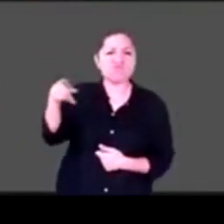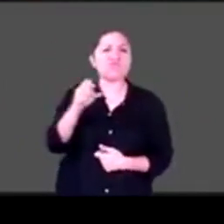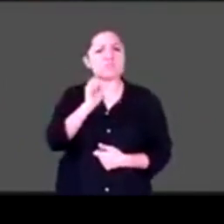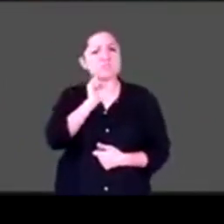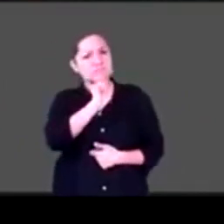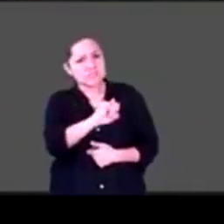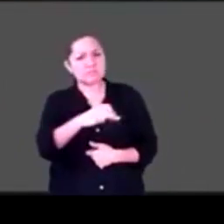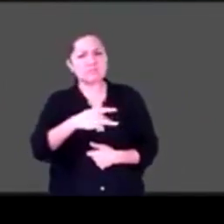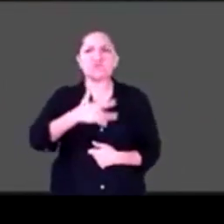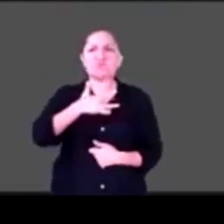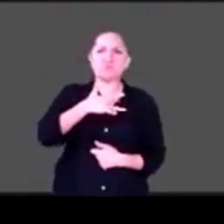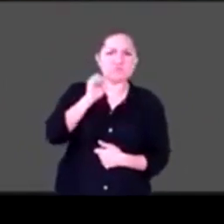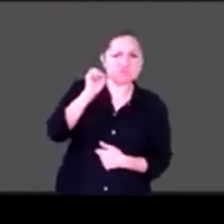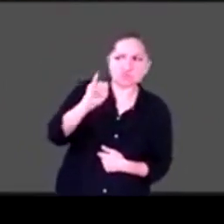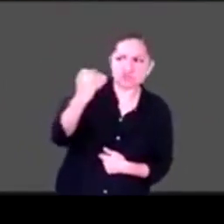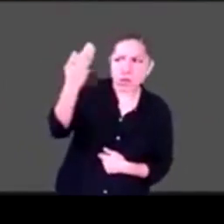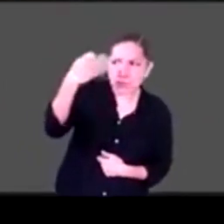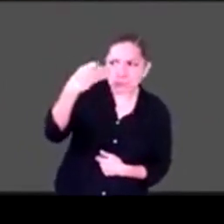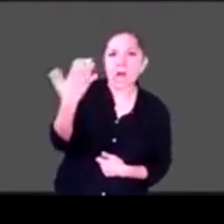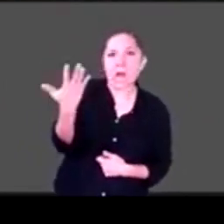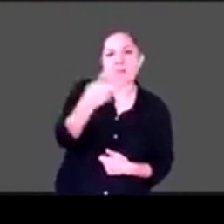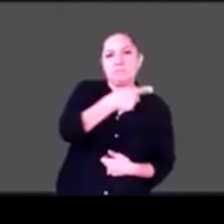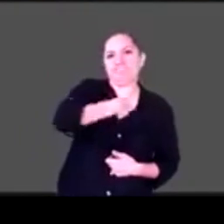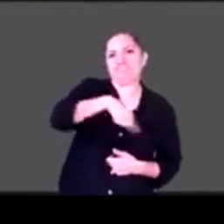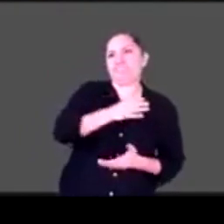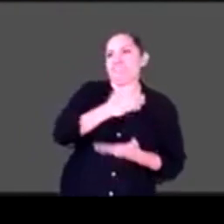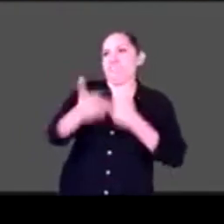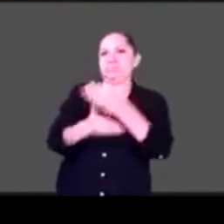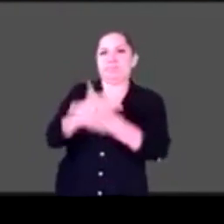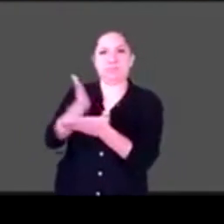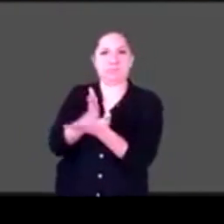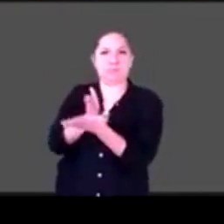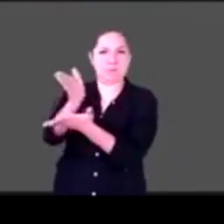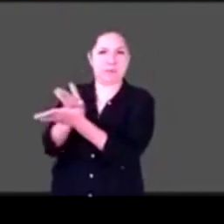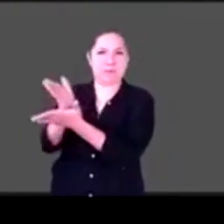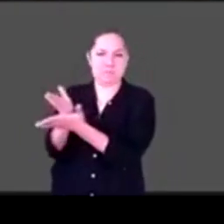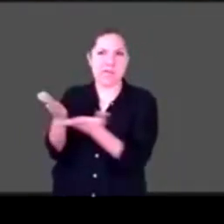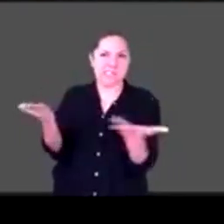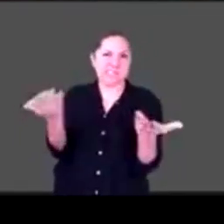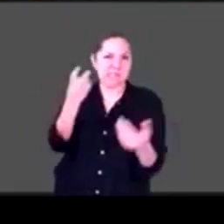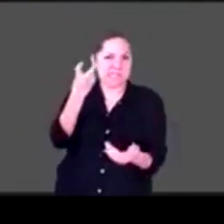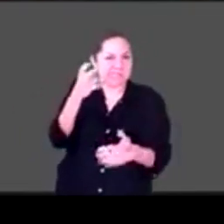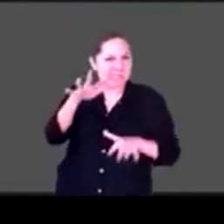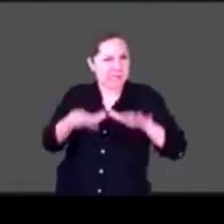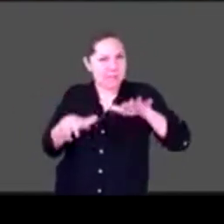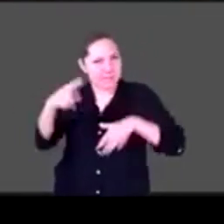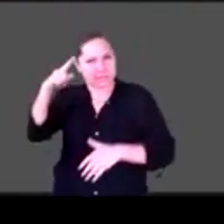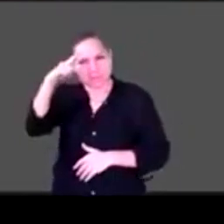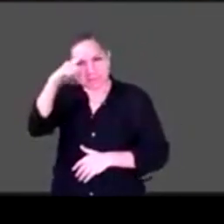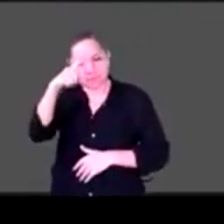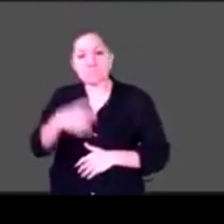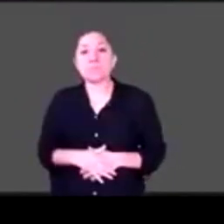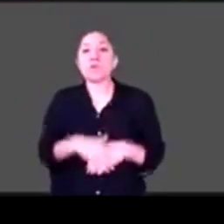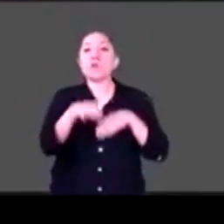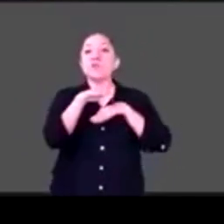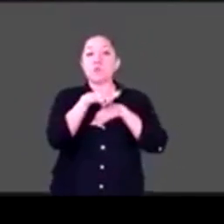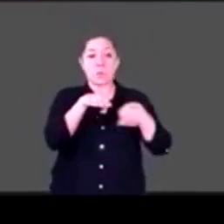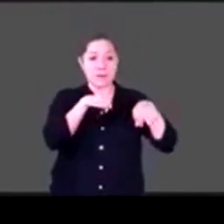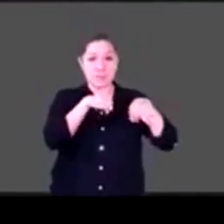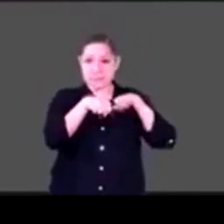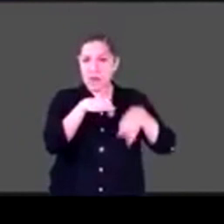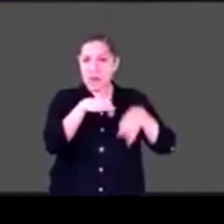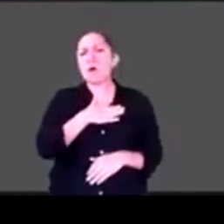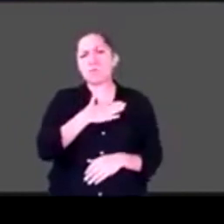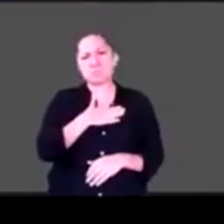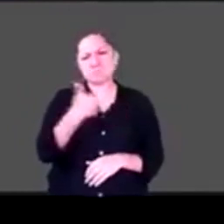incluirnos. En la parte laboral, bueno, pues en mi caso, digamos que he estado haciendo trabajo en casa. Y